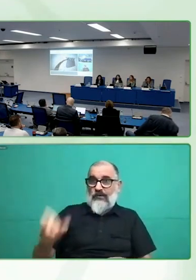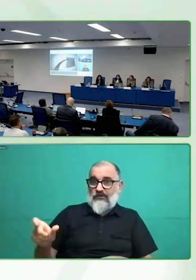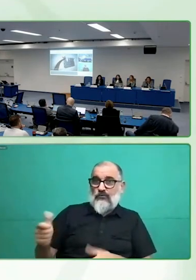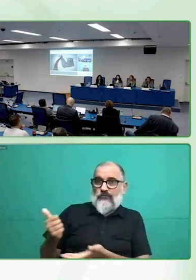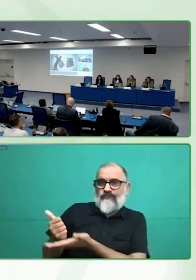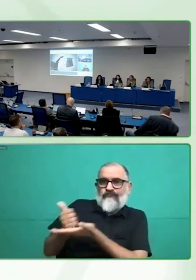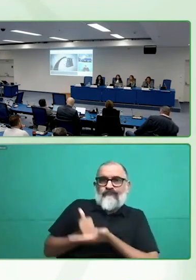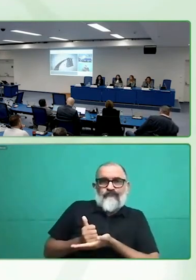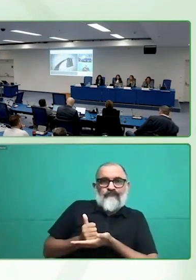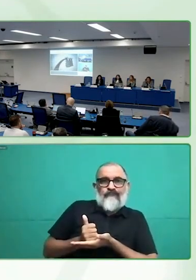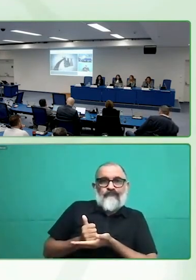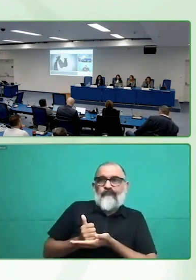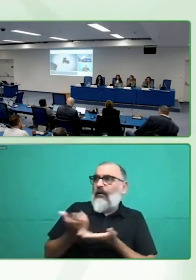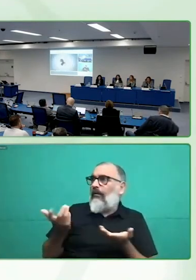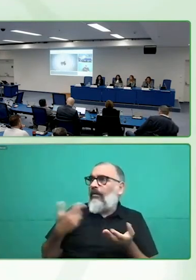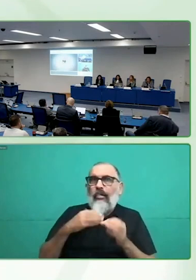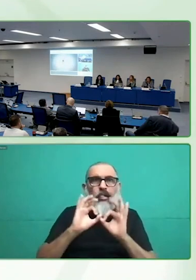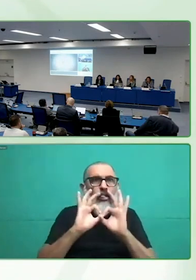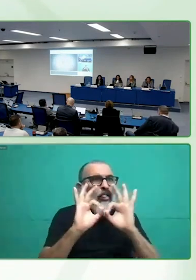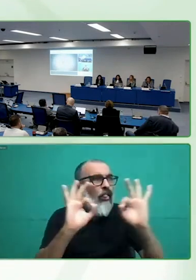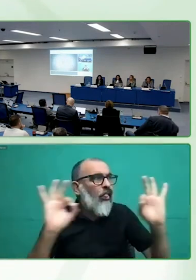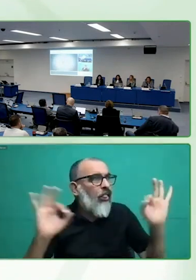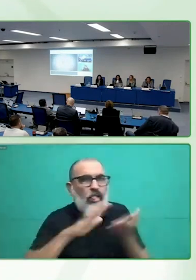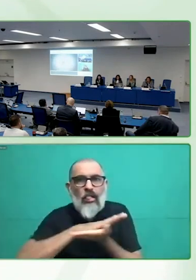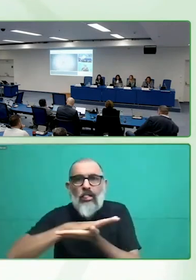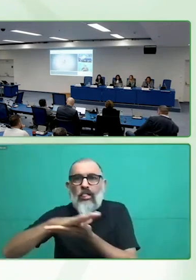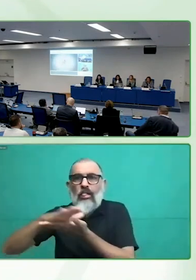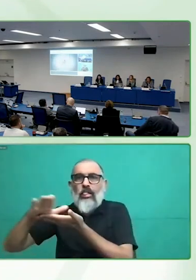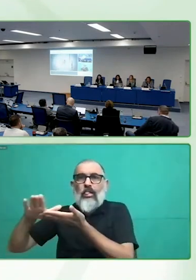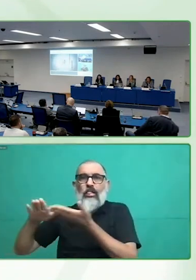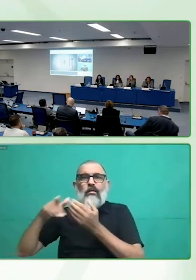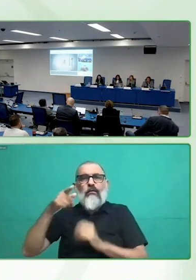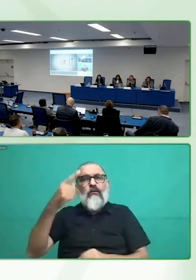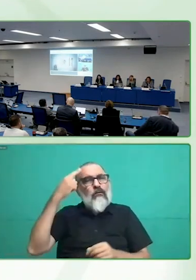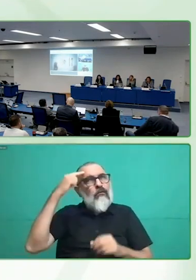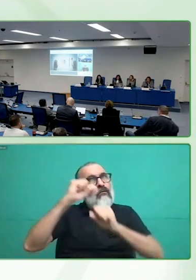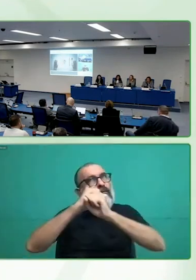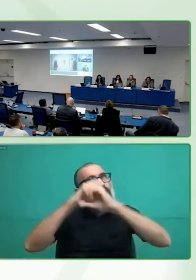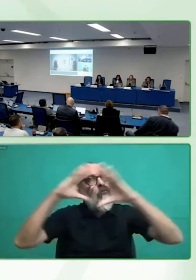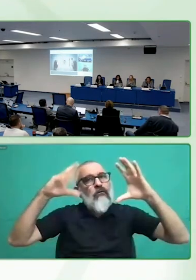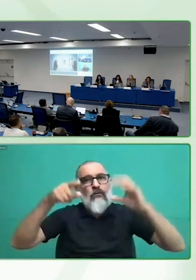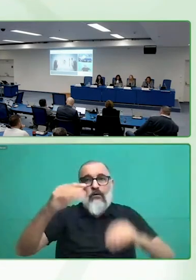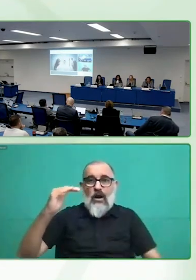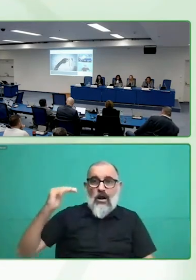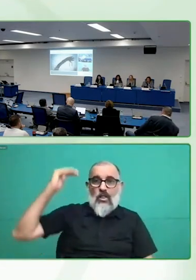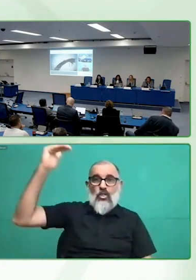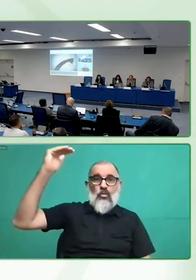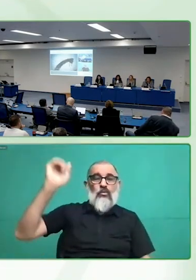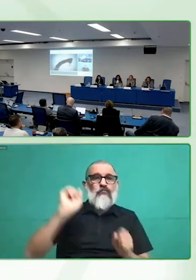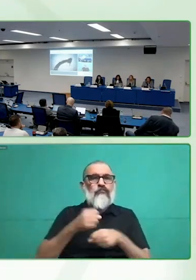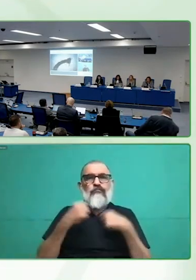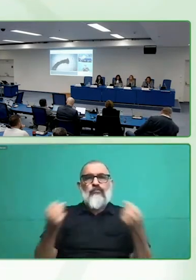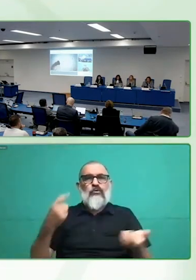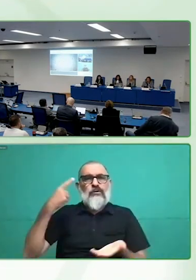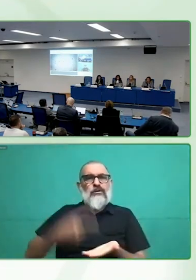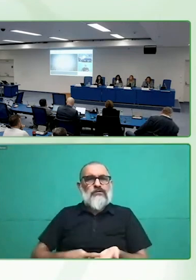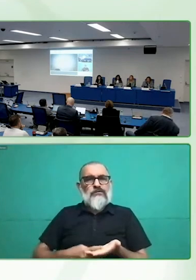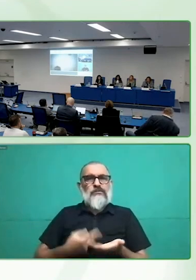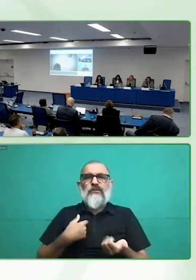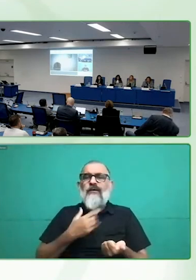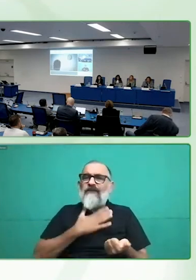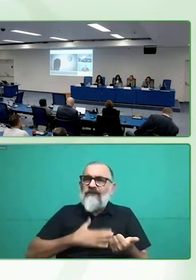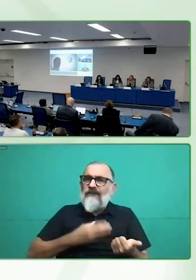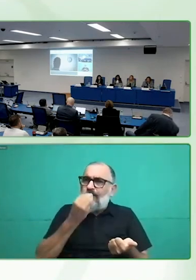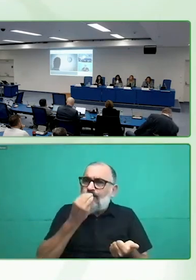Imagina ser un adulto y no poder decidir qué comer, cómo vestir, a qué hora te levantarás de la cama,